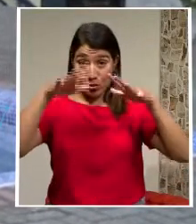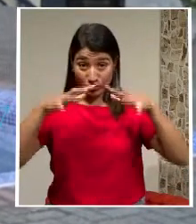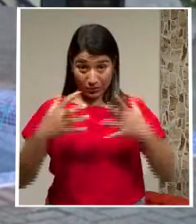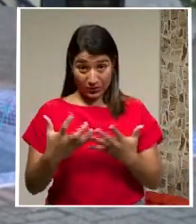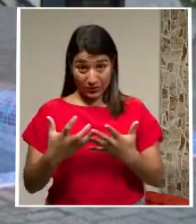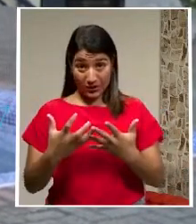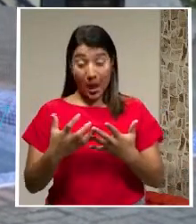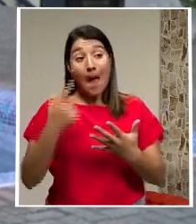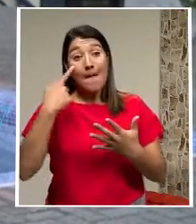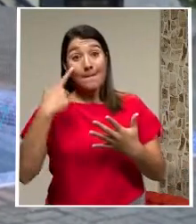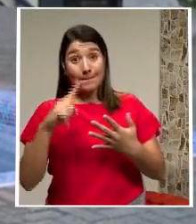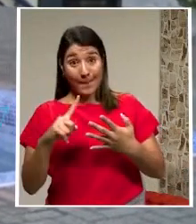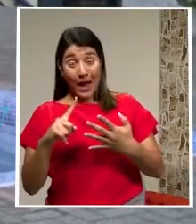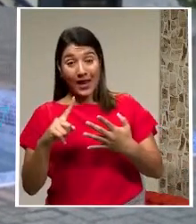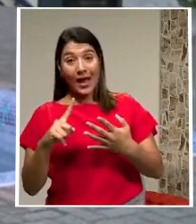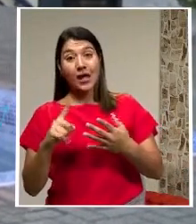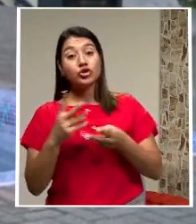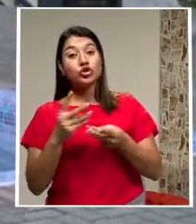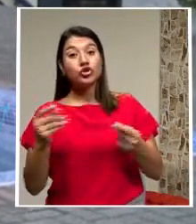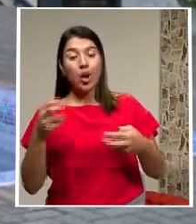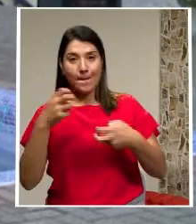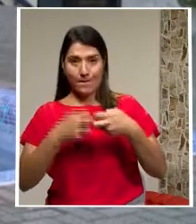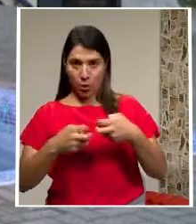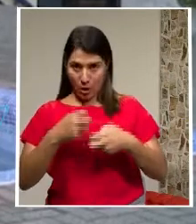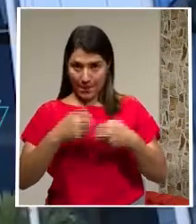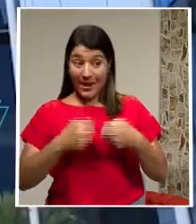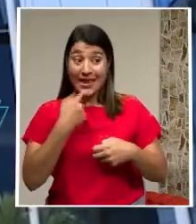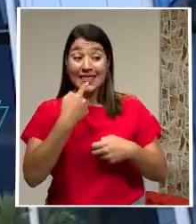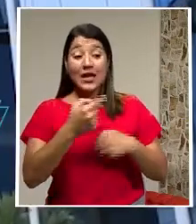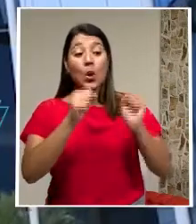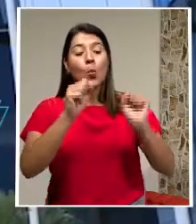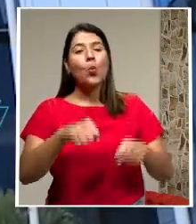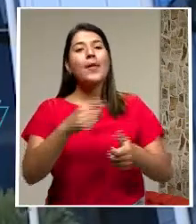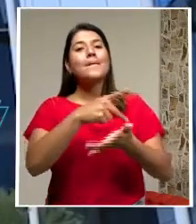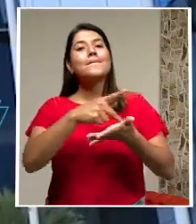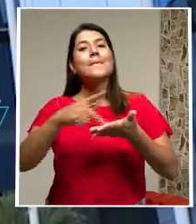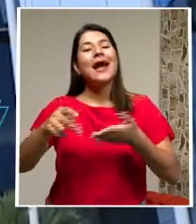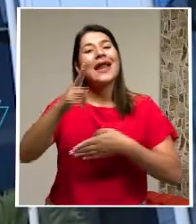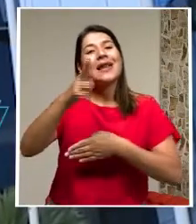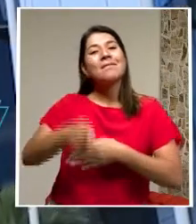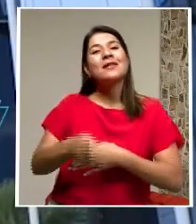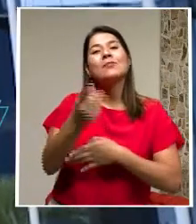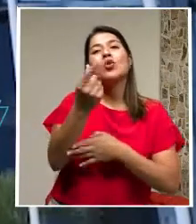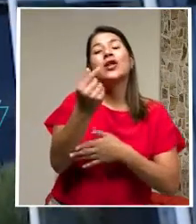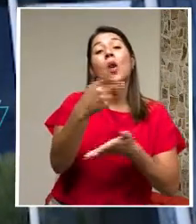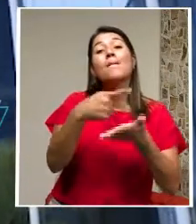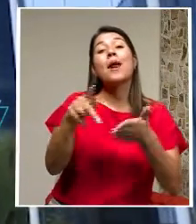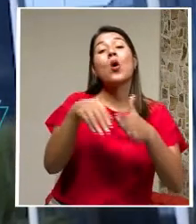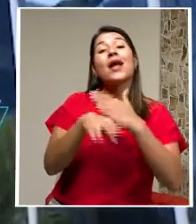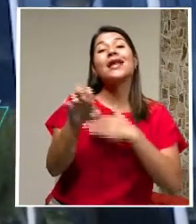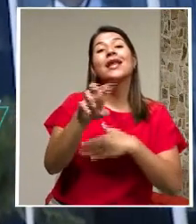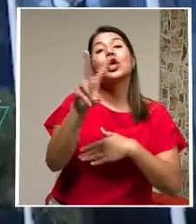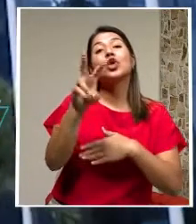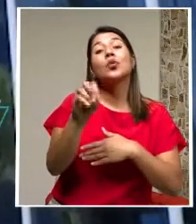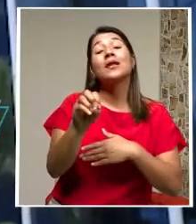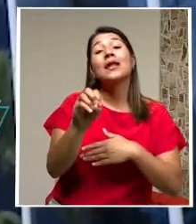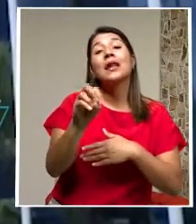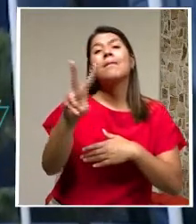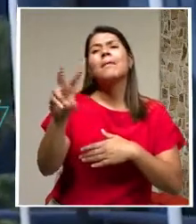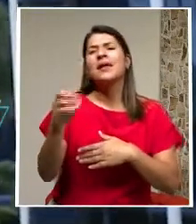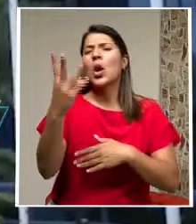monto Que la IA Le facturó En enero del 2020 Y lo podrán hacer Por los próximos 24 meses